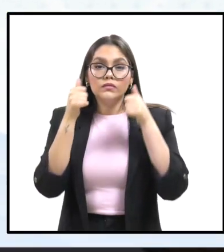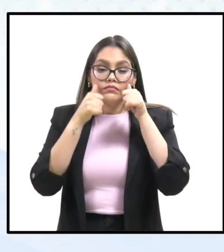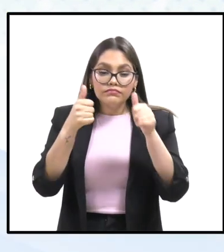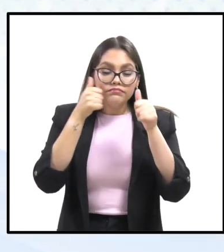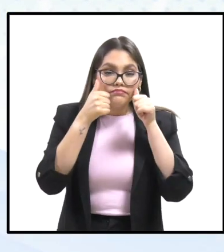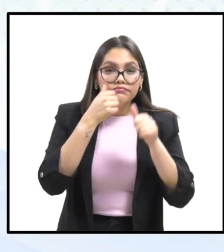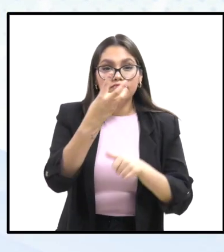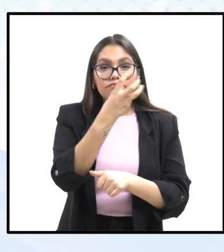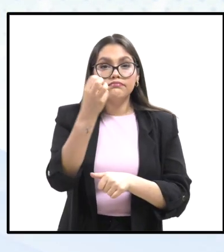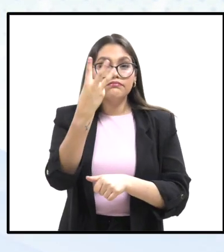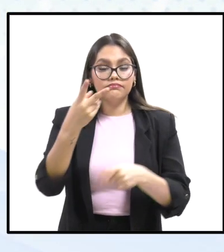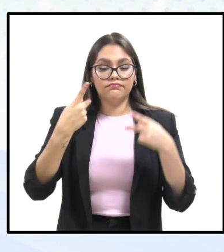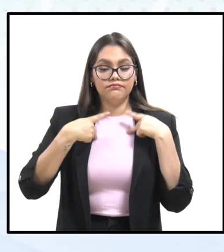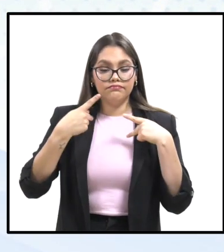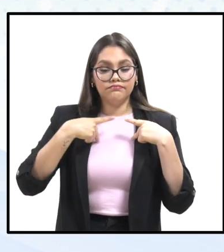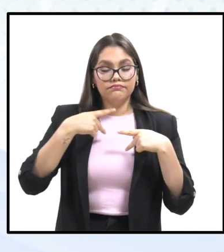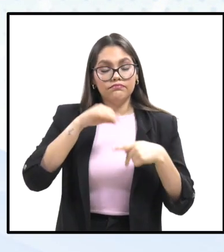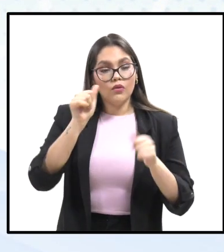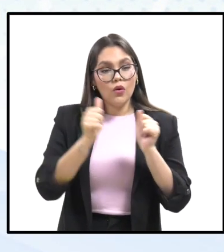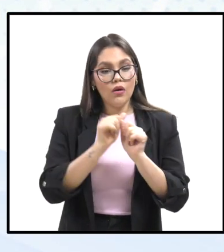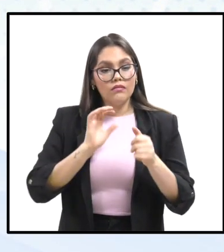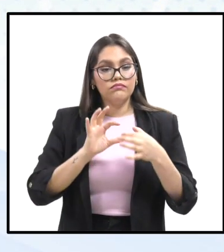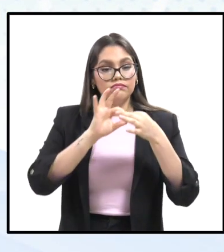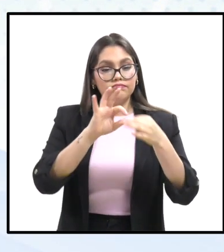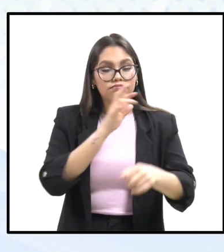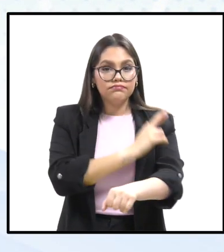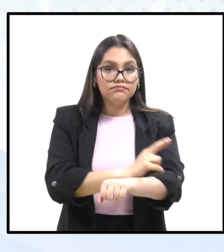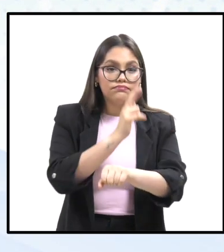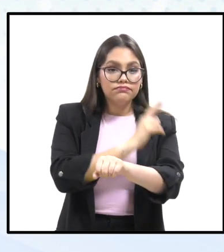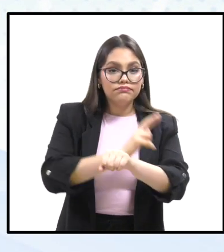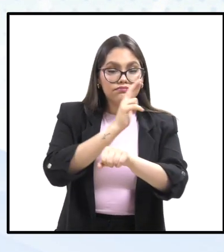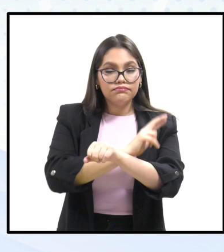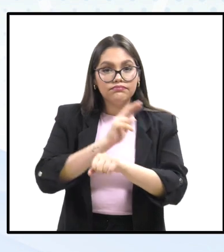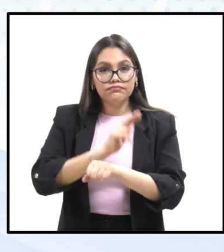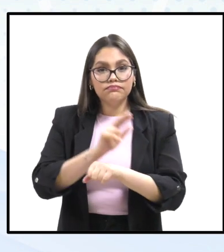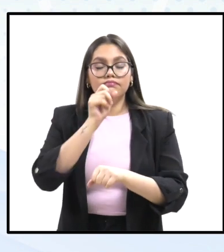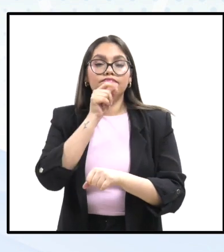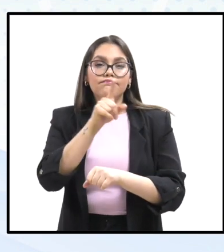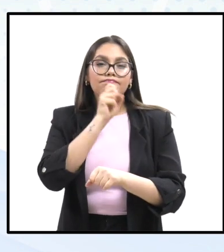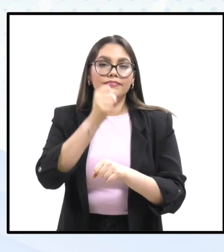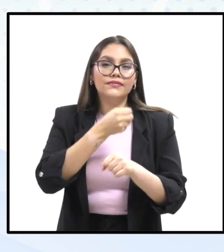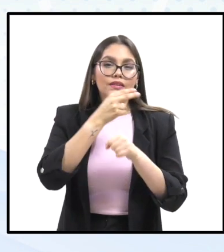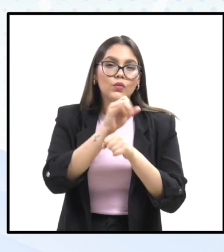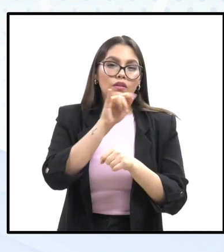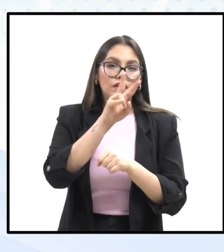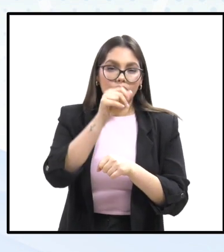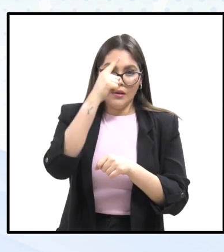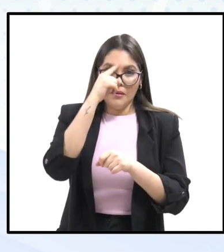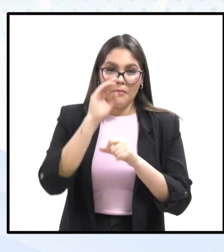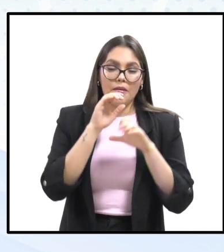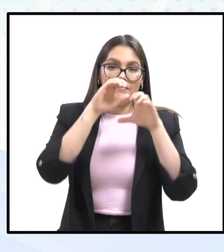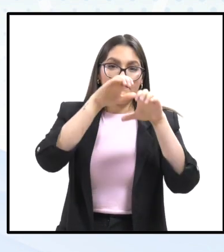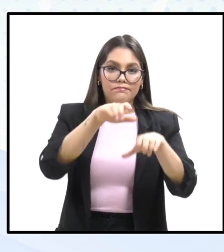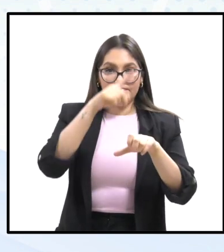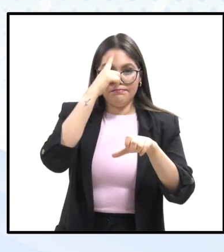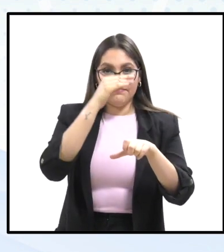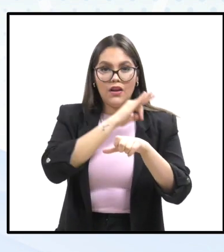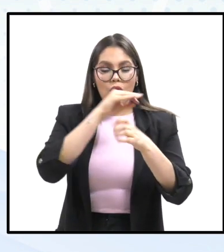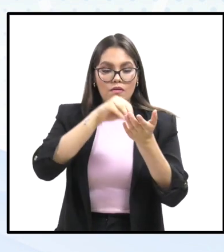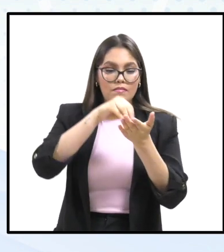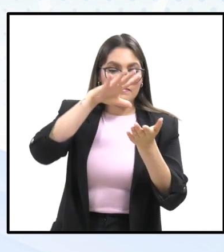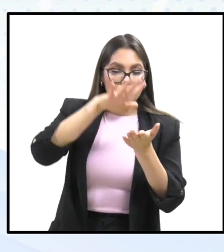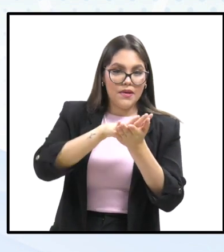a 303 víctimas en sus trámites ante la Comisión Ejecutiva de Atención a Víctimas de la Ciudad de México para su